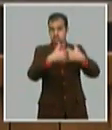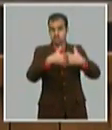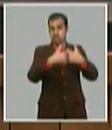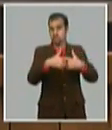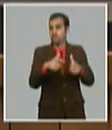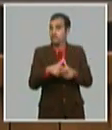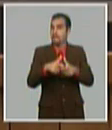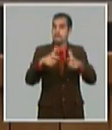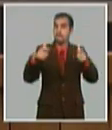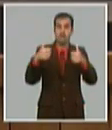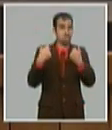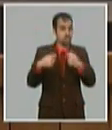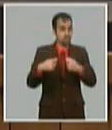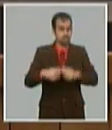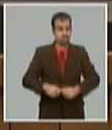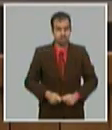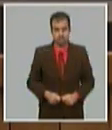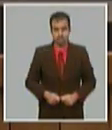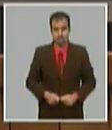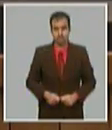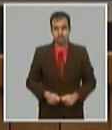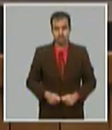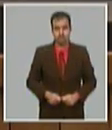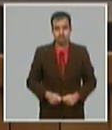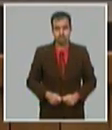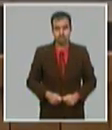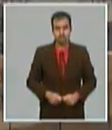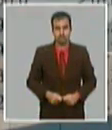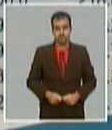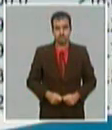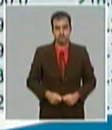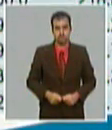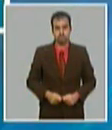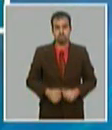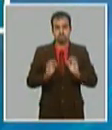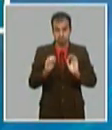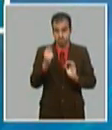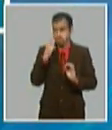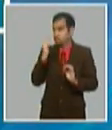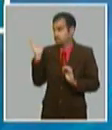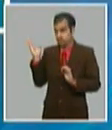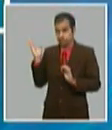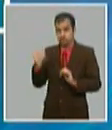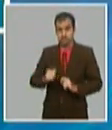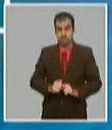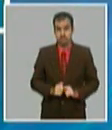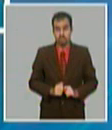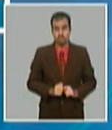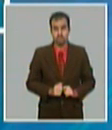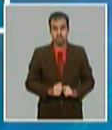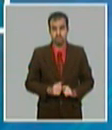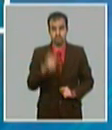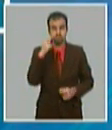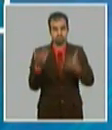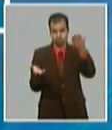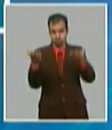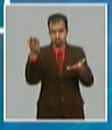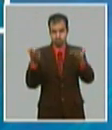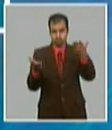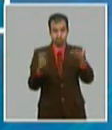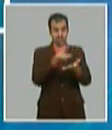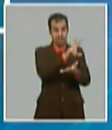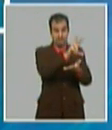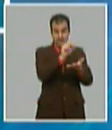bueno ahí hay un nivel ustedes tienen en diapositiva esto mismo que acabé de explicar la comparación entre el estimado 2020 y el plan 2021